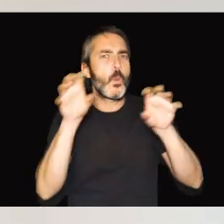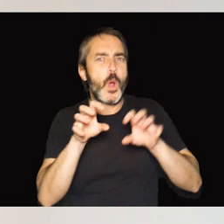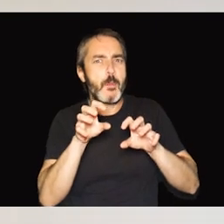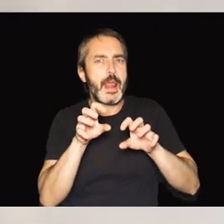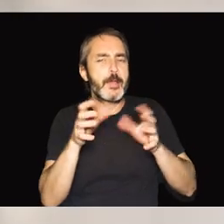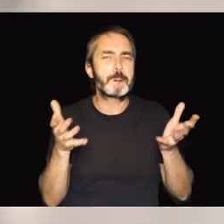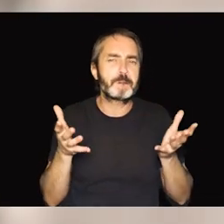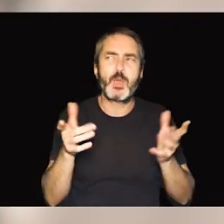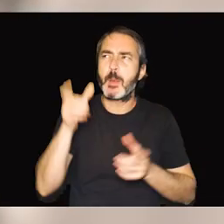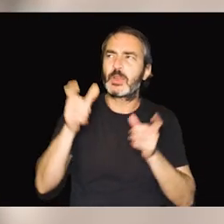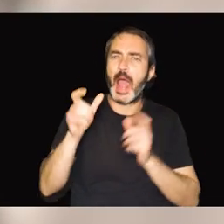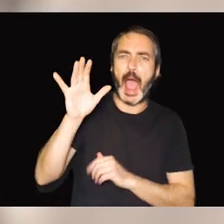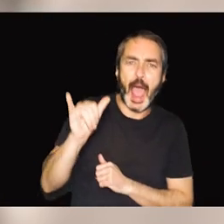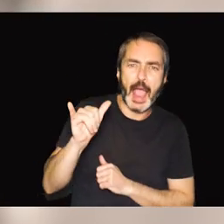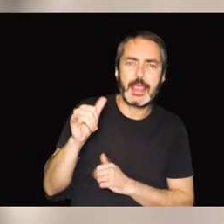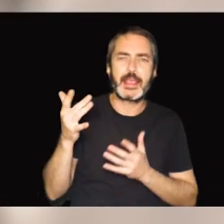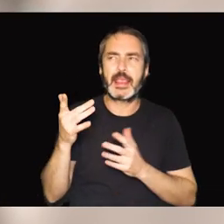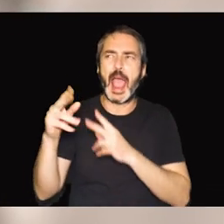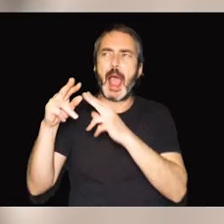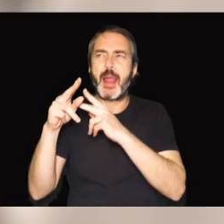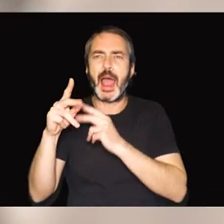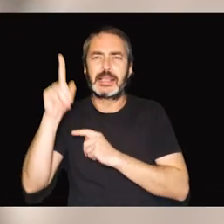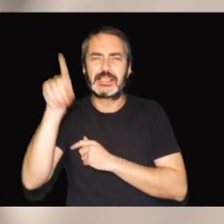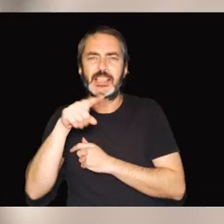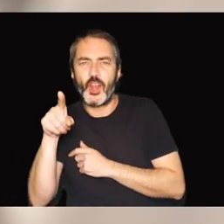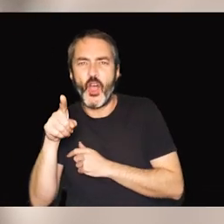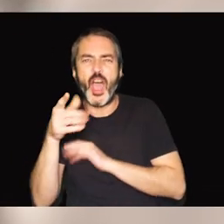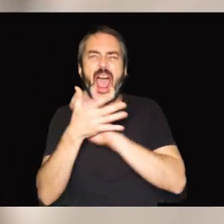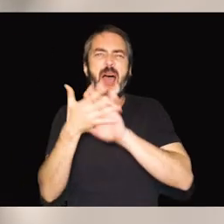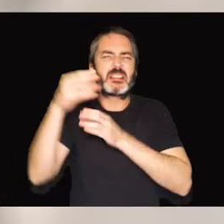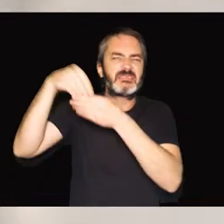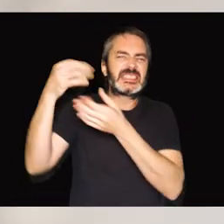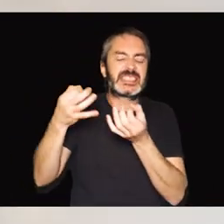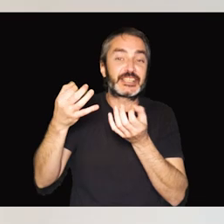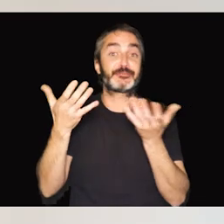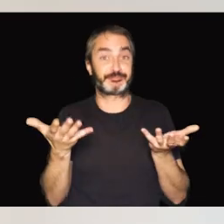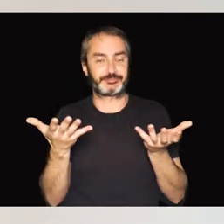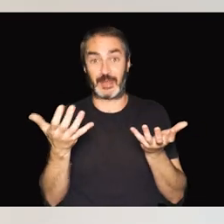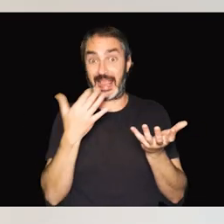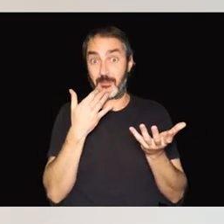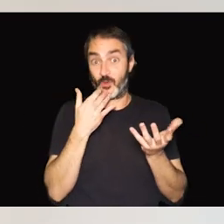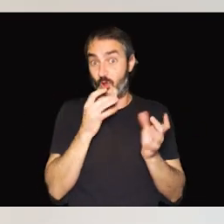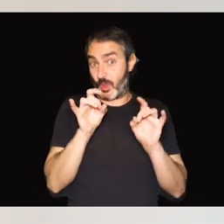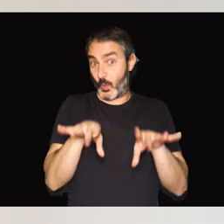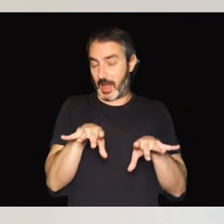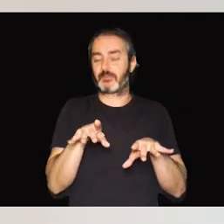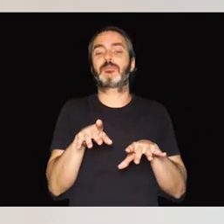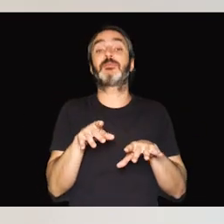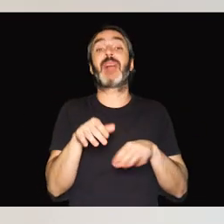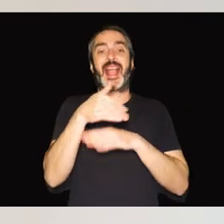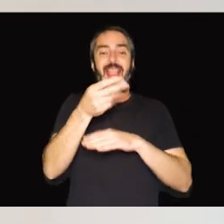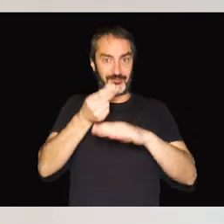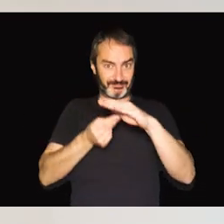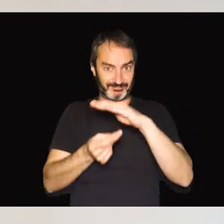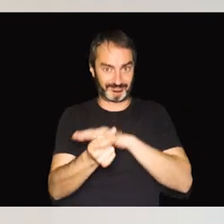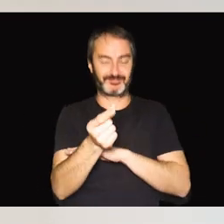abraza, gente. ¿Cuánta gente? ¿Haciendo qué? ¿Están hablando? ¿De qué hablan? Siguiendo con el mismo ejemplo, si esa persona sale a la calle,